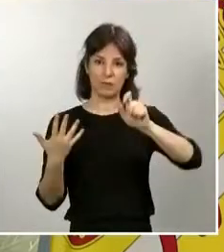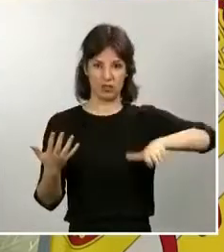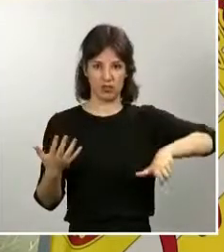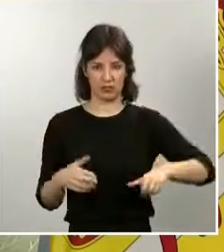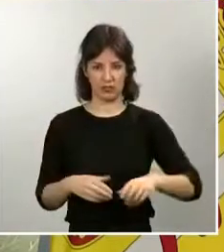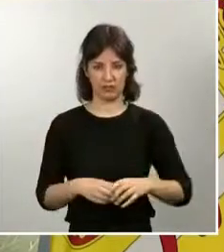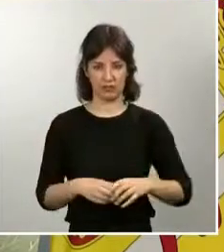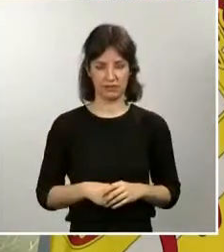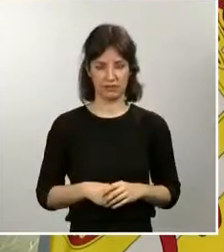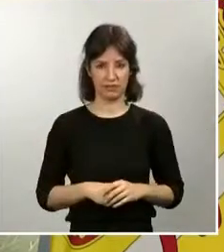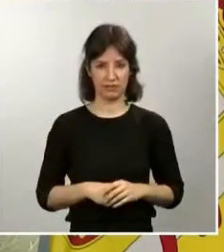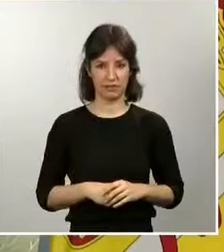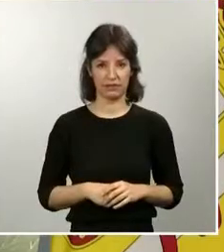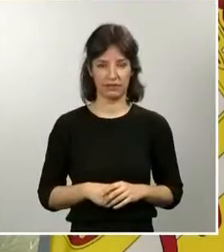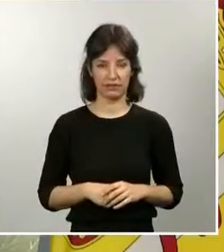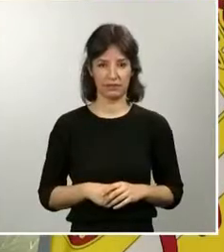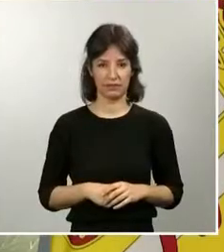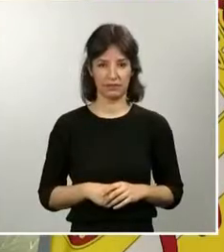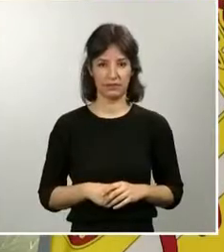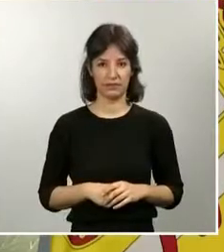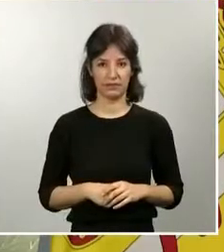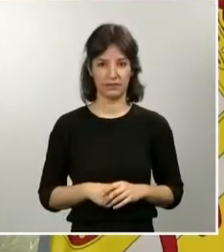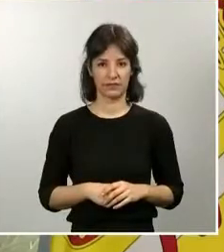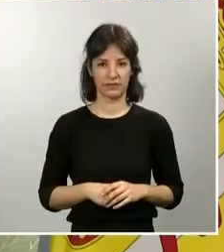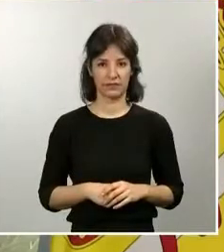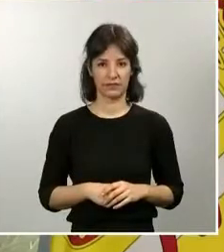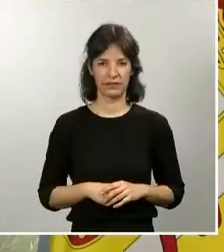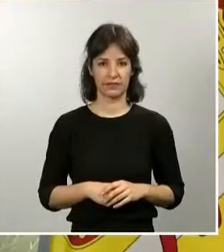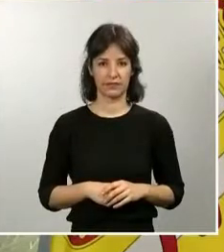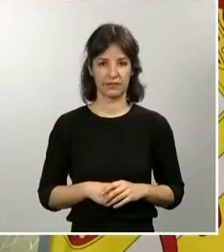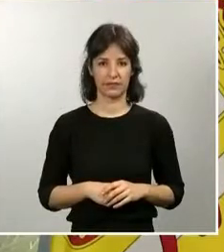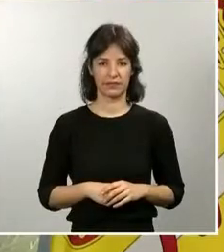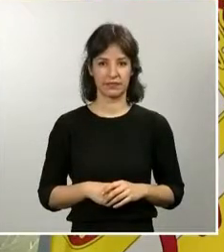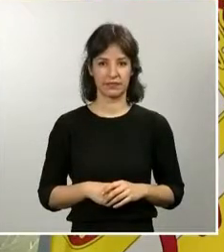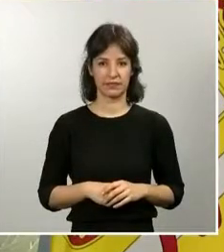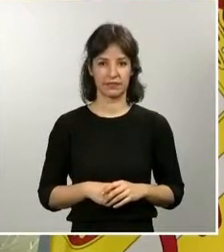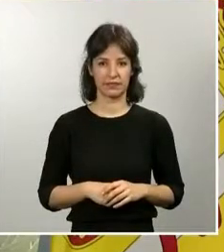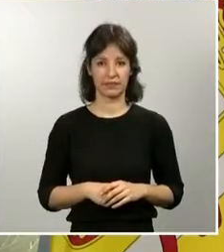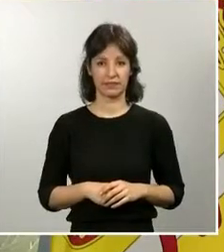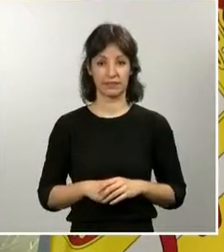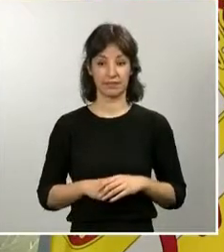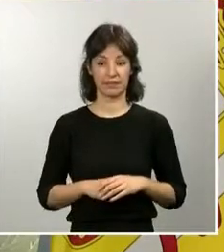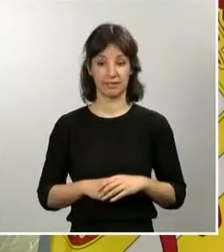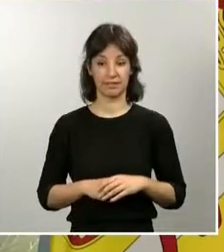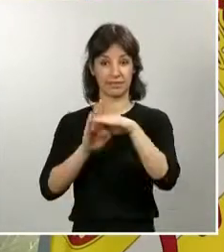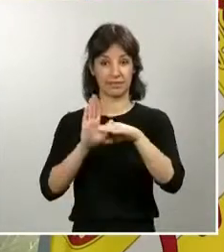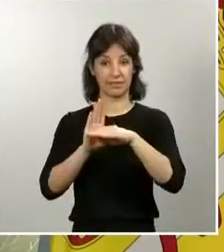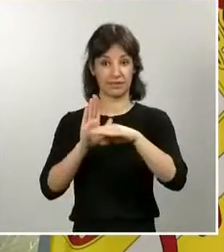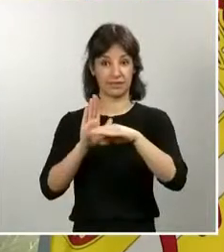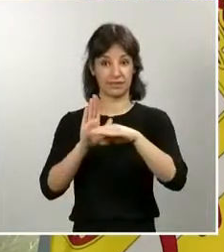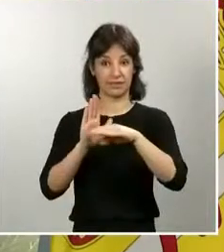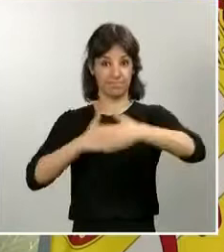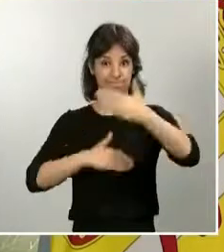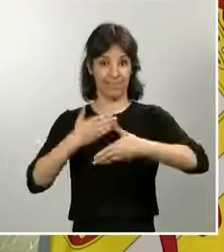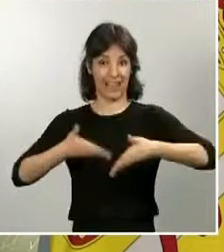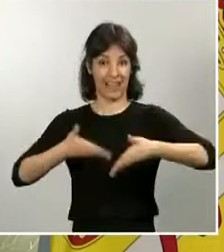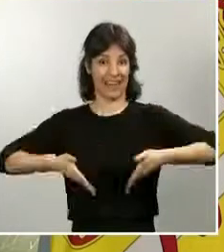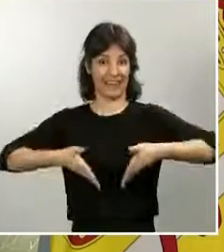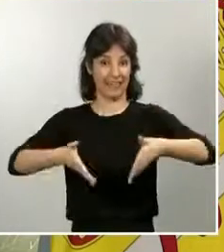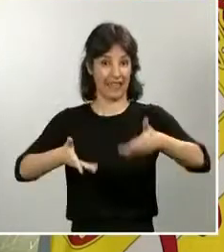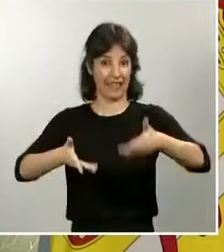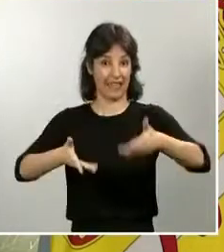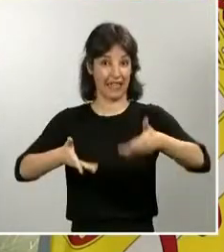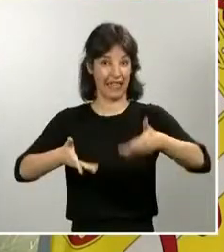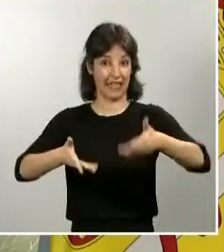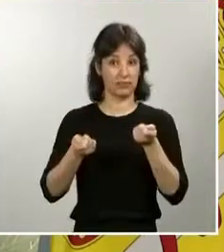Además, y por lo que se refiere al control de las medidas restrictivas de movilidad en la carretera, por todas las unidades del cuerpo,